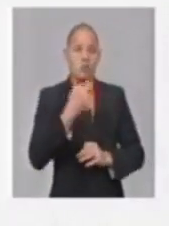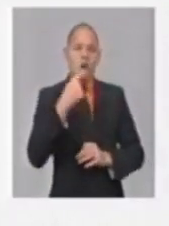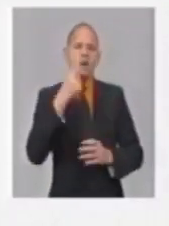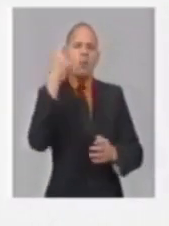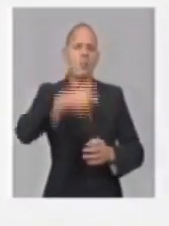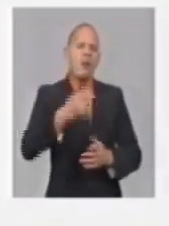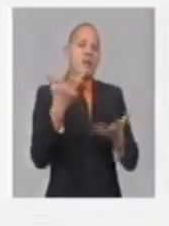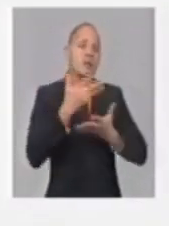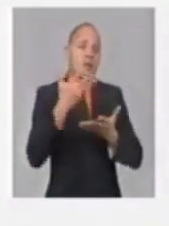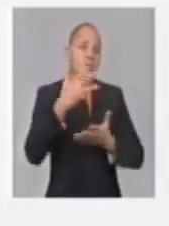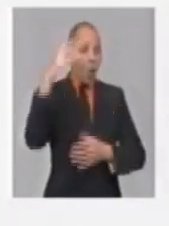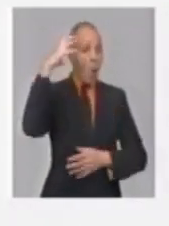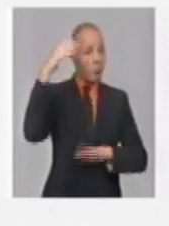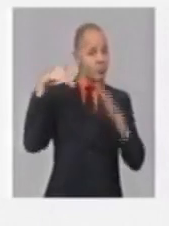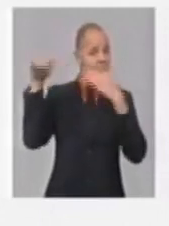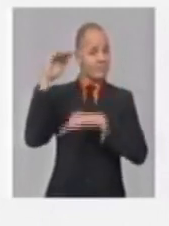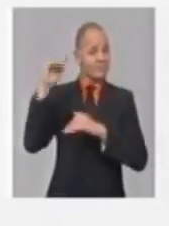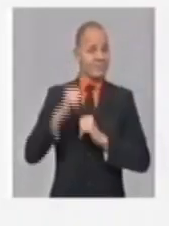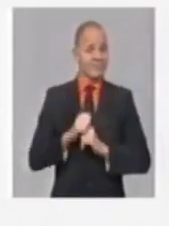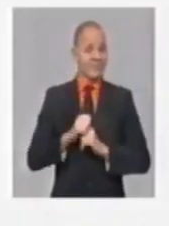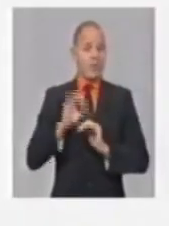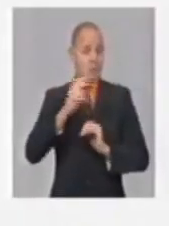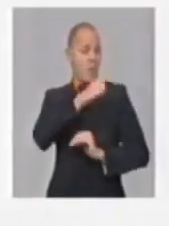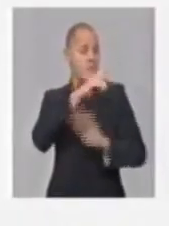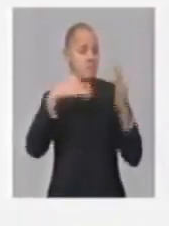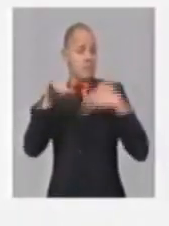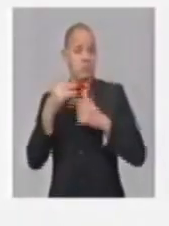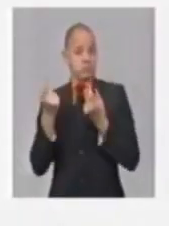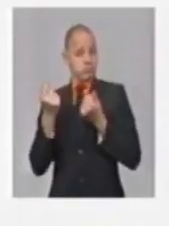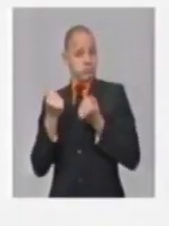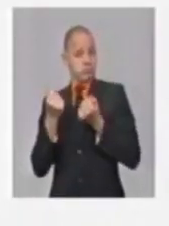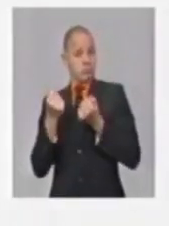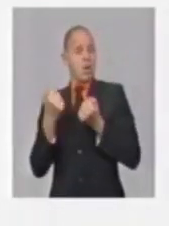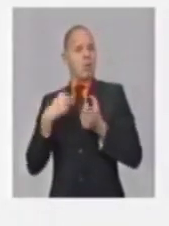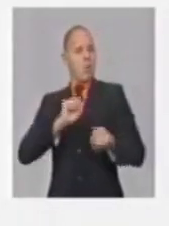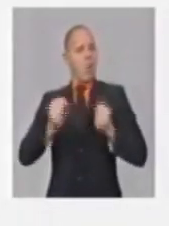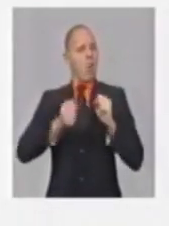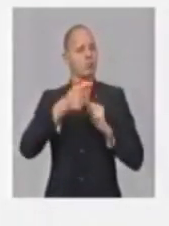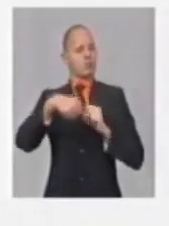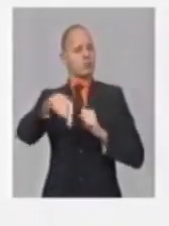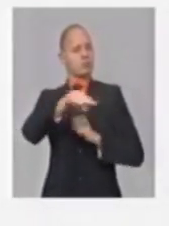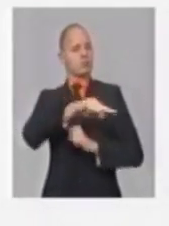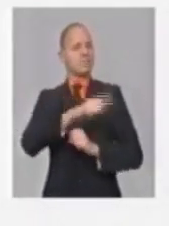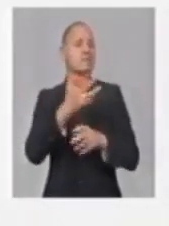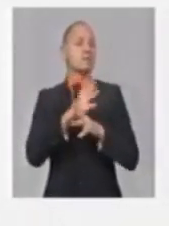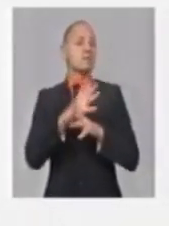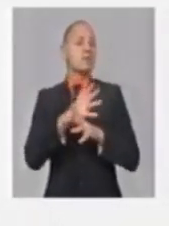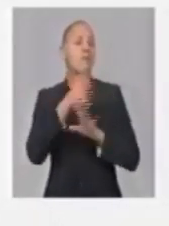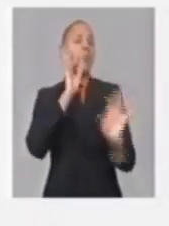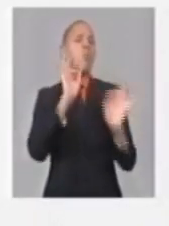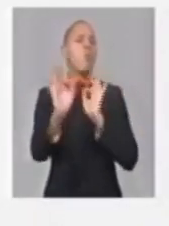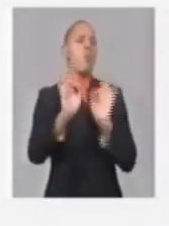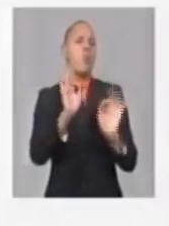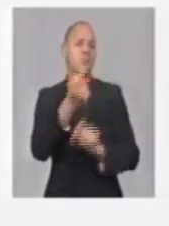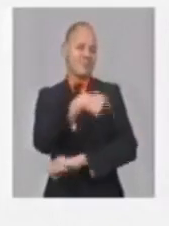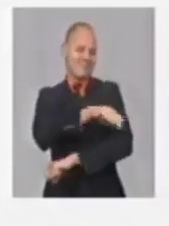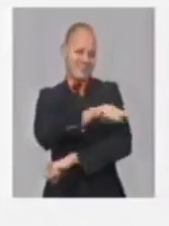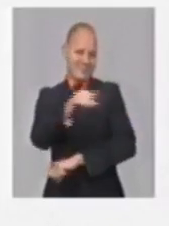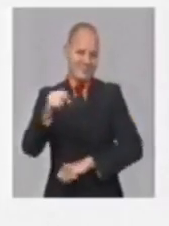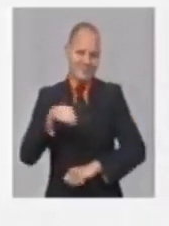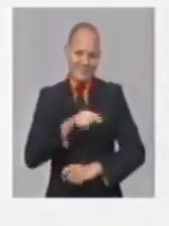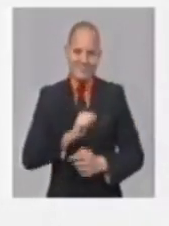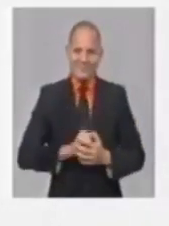en el Ministerio de Finanzas, lo cual demuestra el sentido de protección, porque para hacer cambios a esos